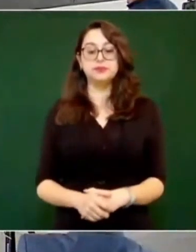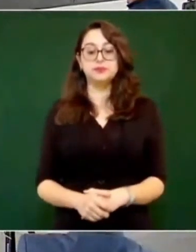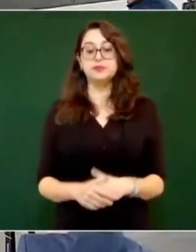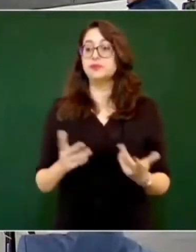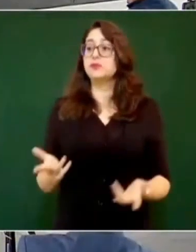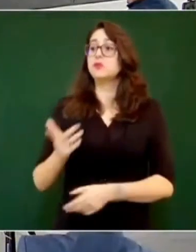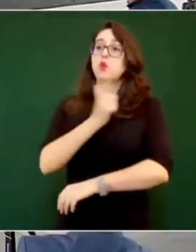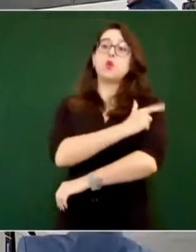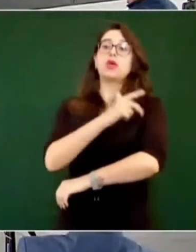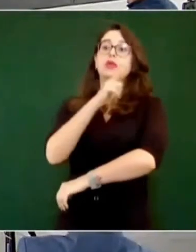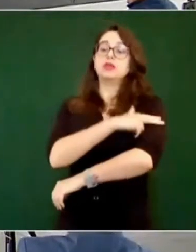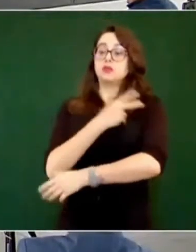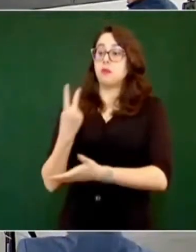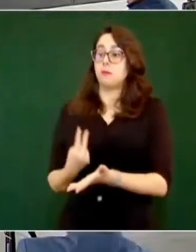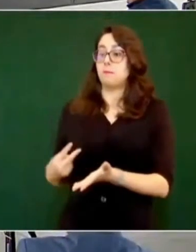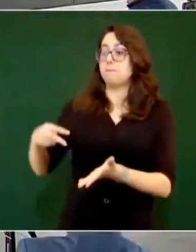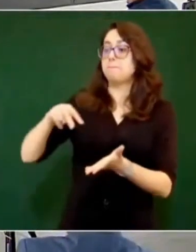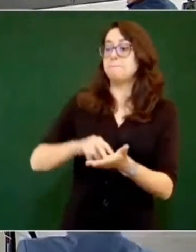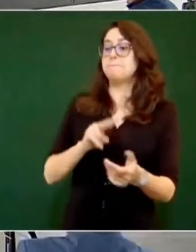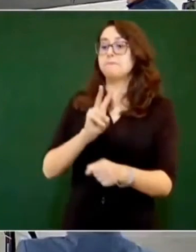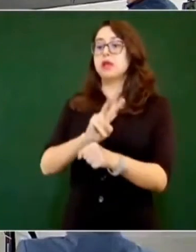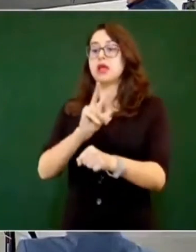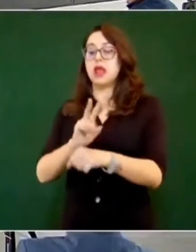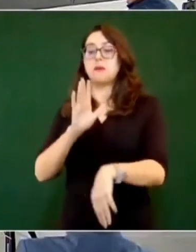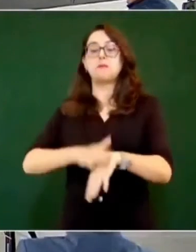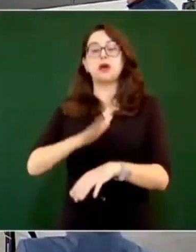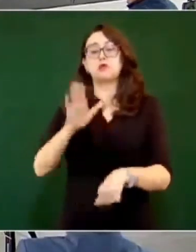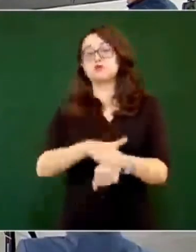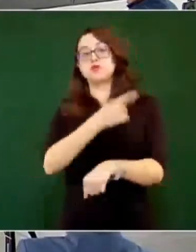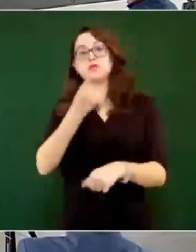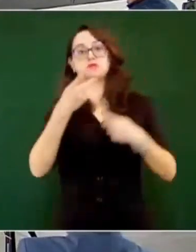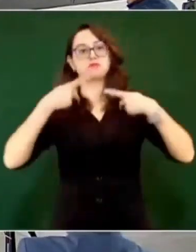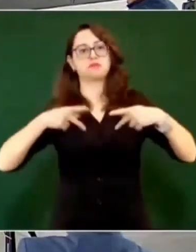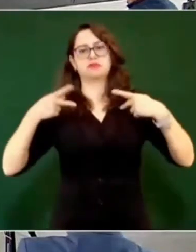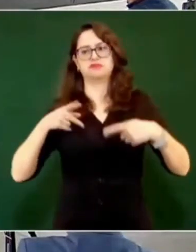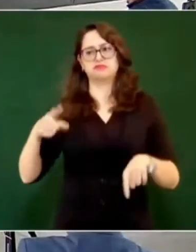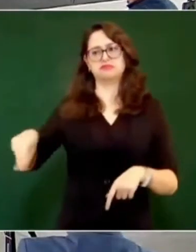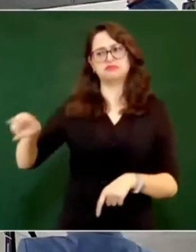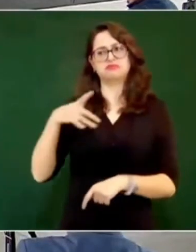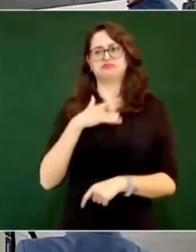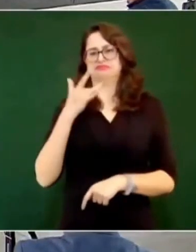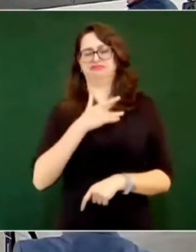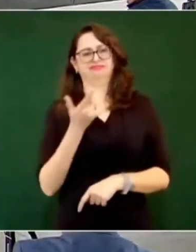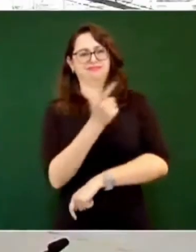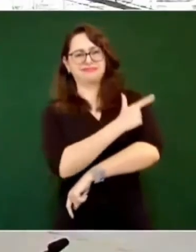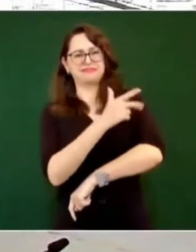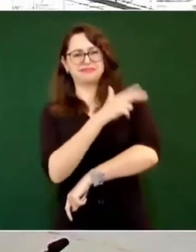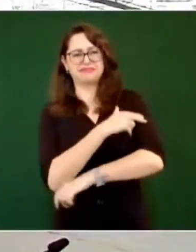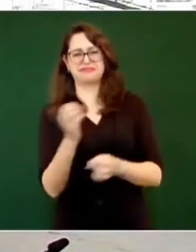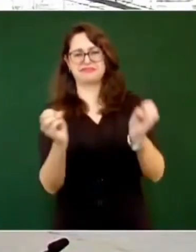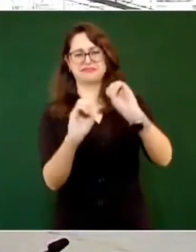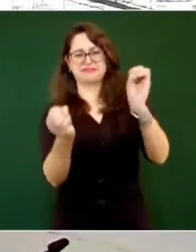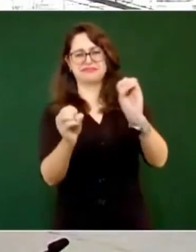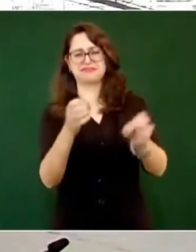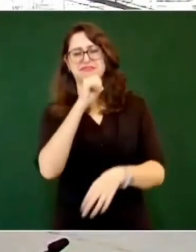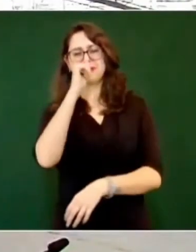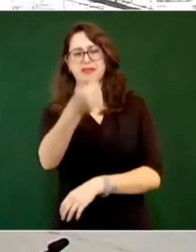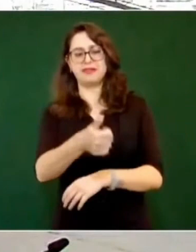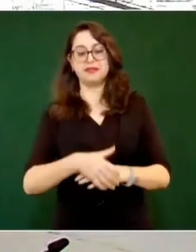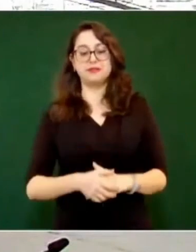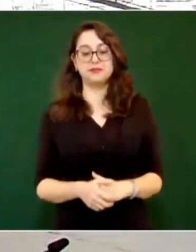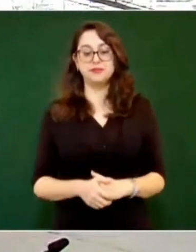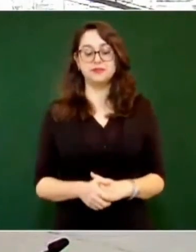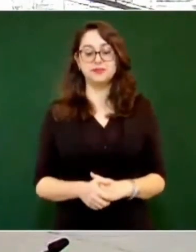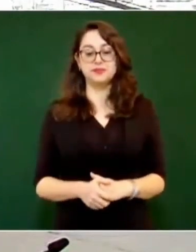o han incrementado? Porque mencionan los transportistas que no ven presencia de la Guardia Nacional en esta zona. Fíjese que